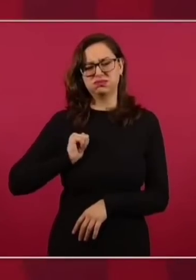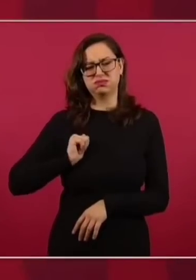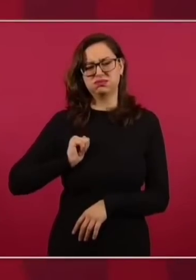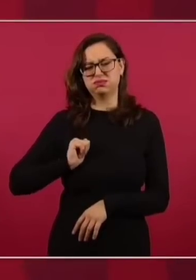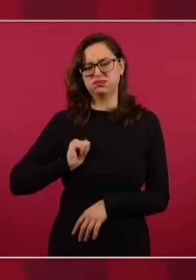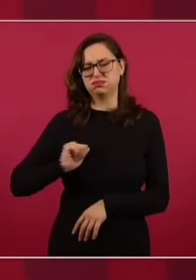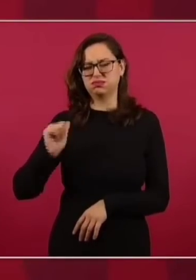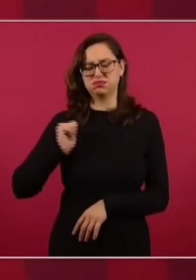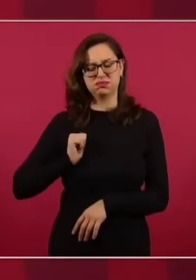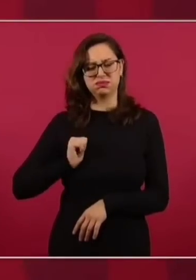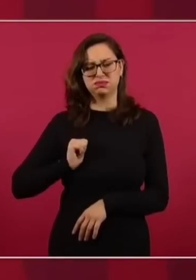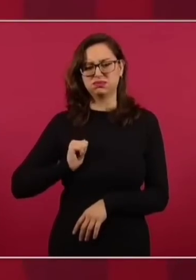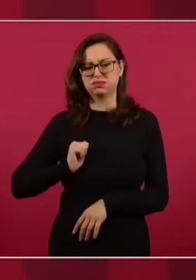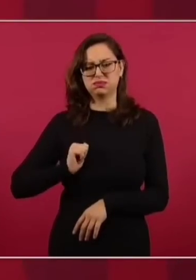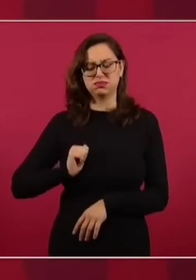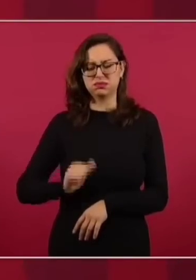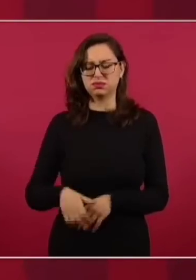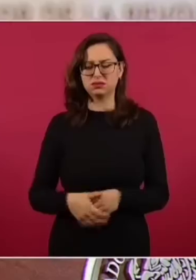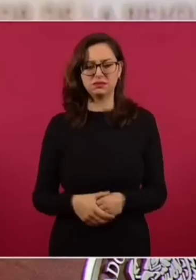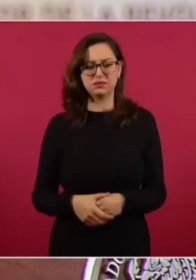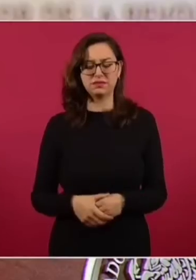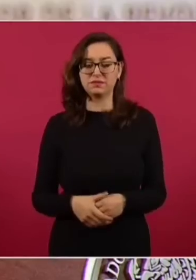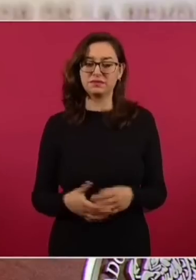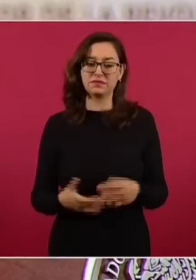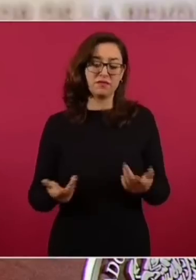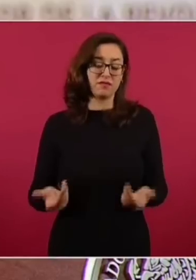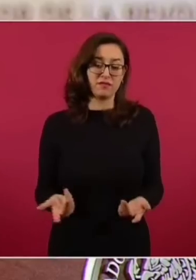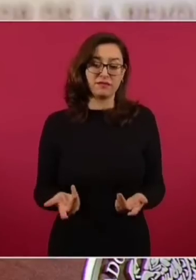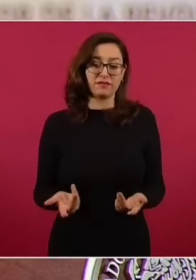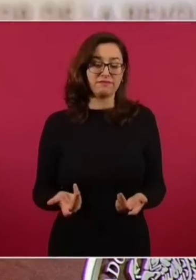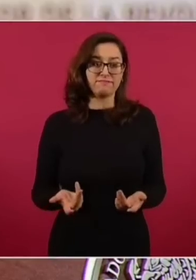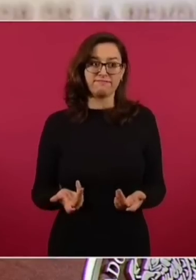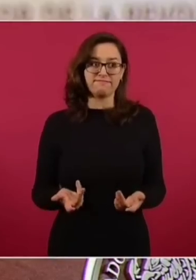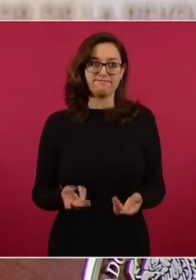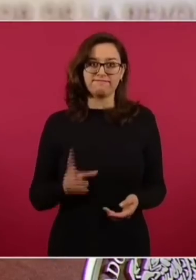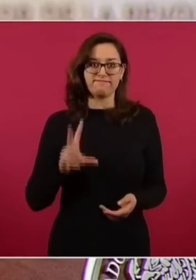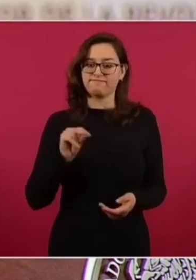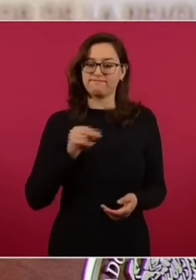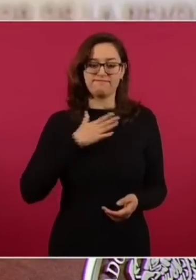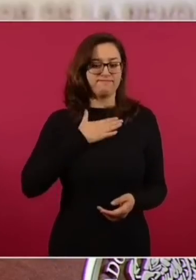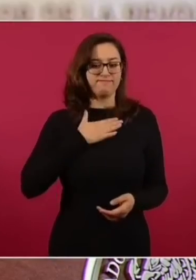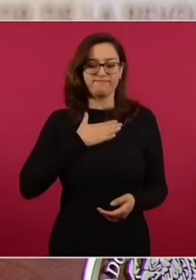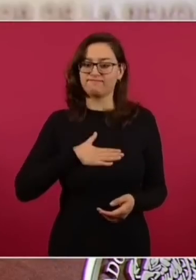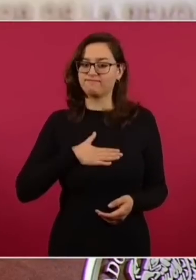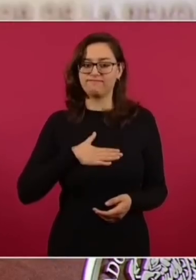y desde luego injusta,